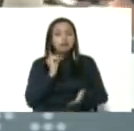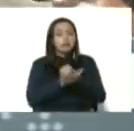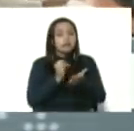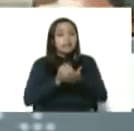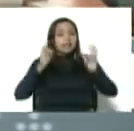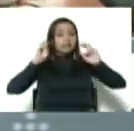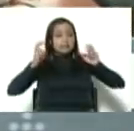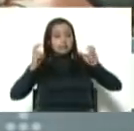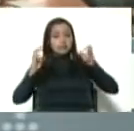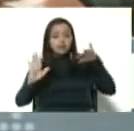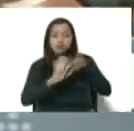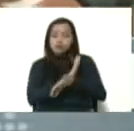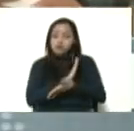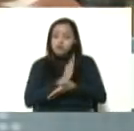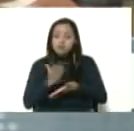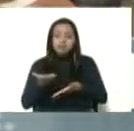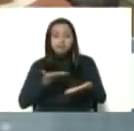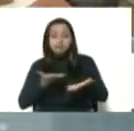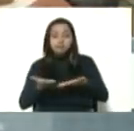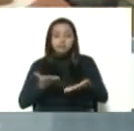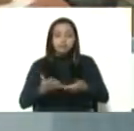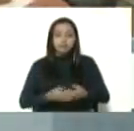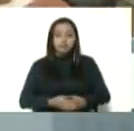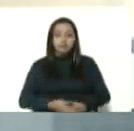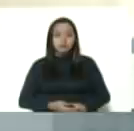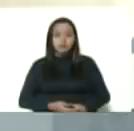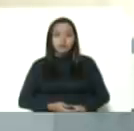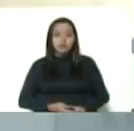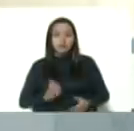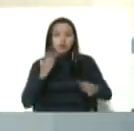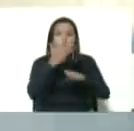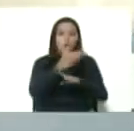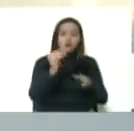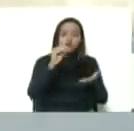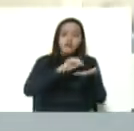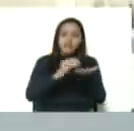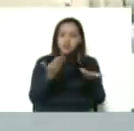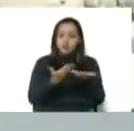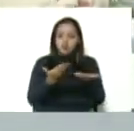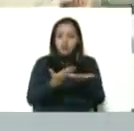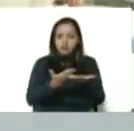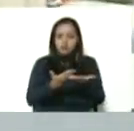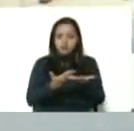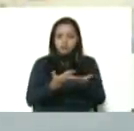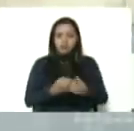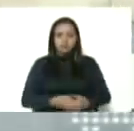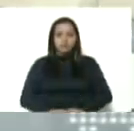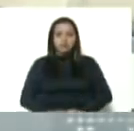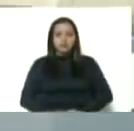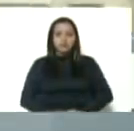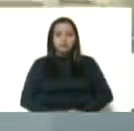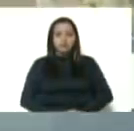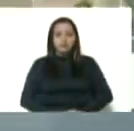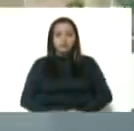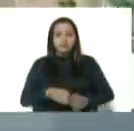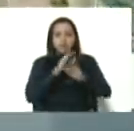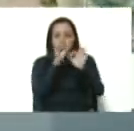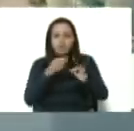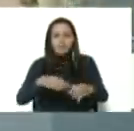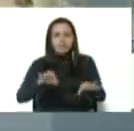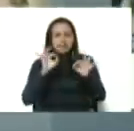tema de volver a clases presenciales. De manera especial,